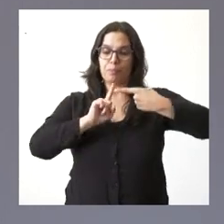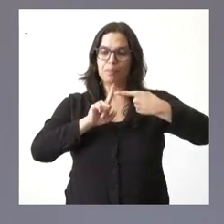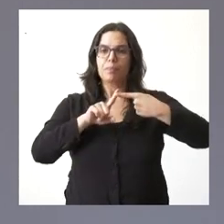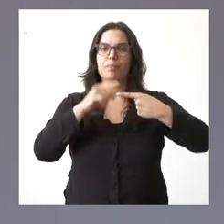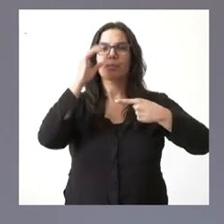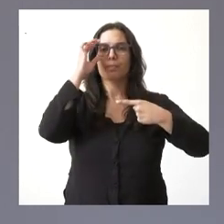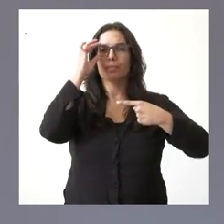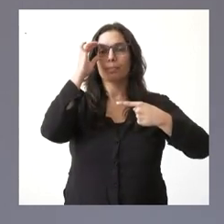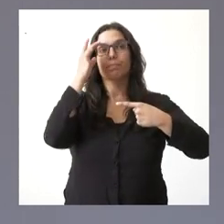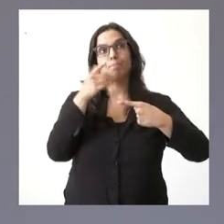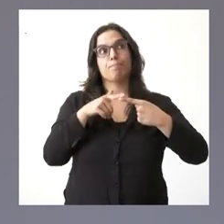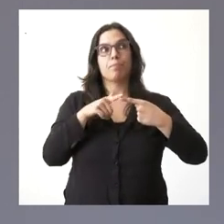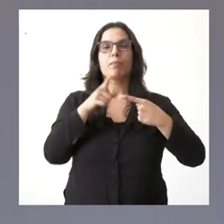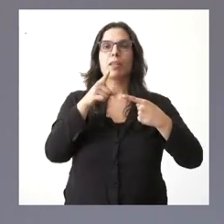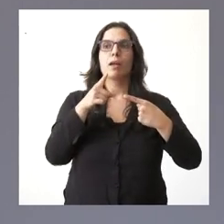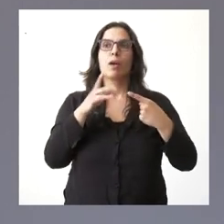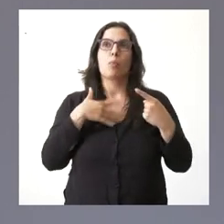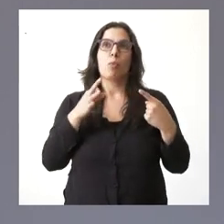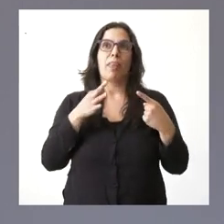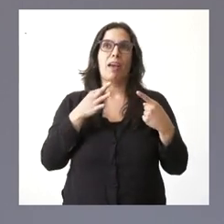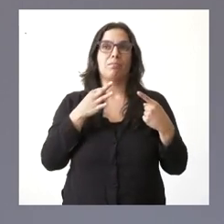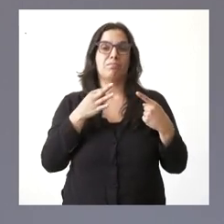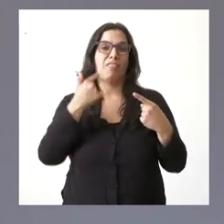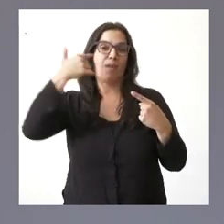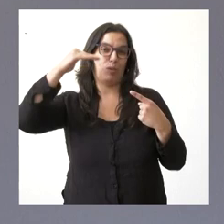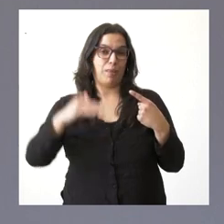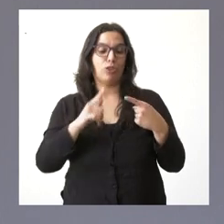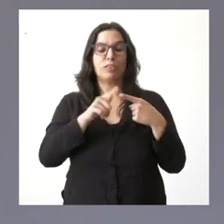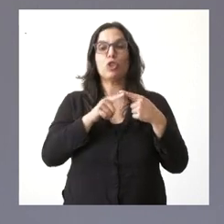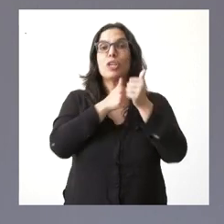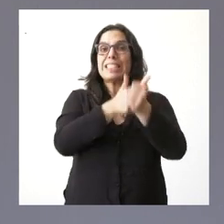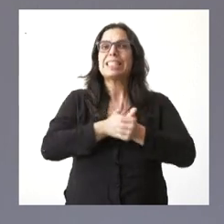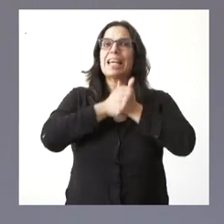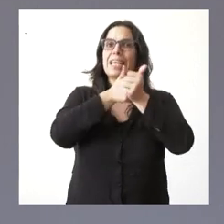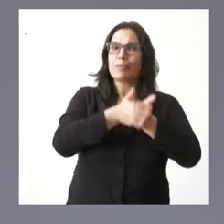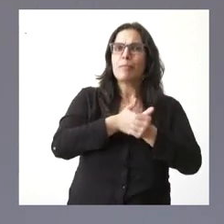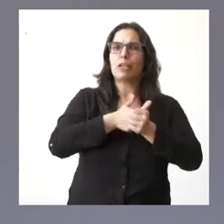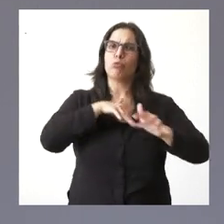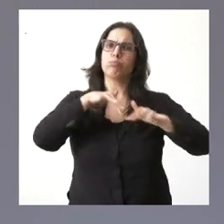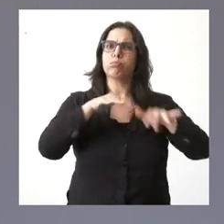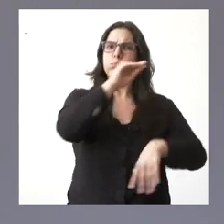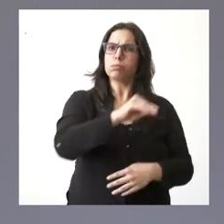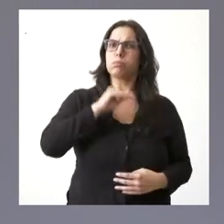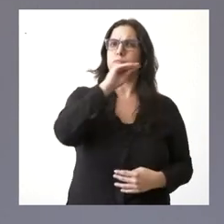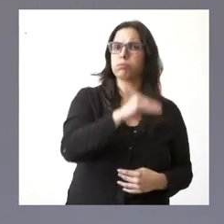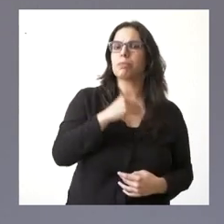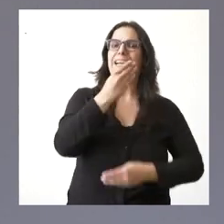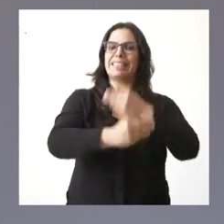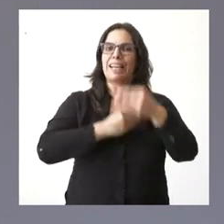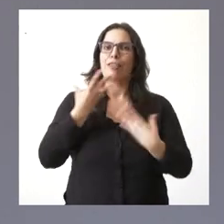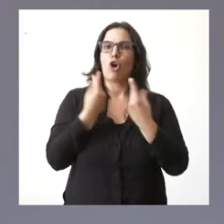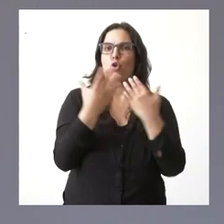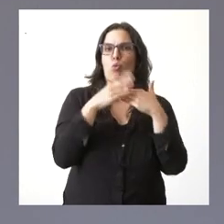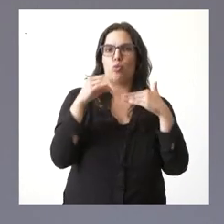y quizás la menos conocida, es el seguimiento proactivo que se realiza a los usuarios